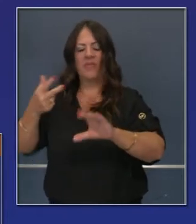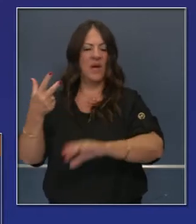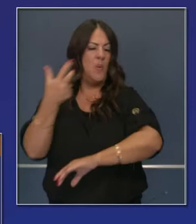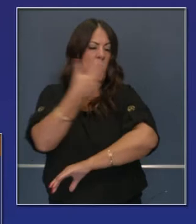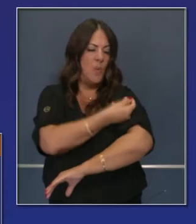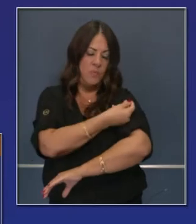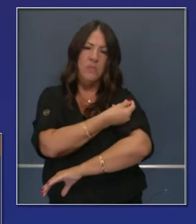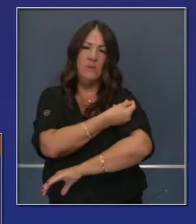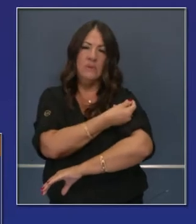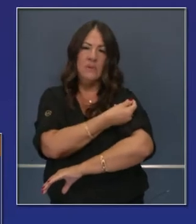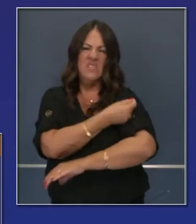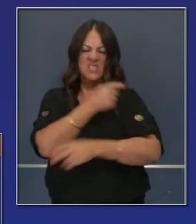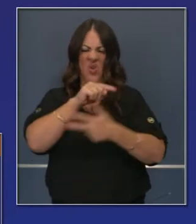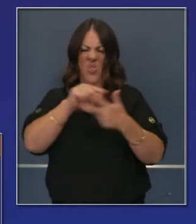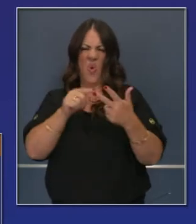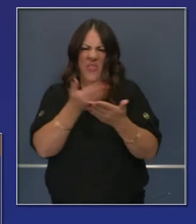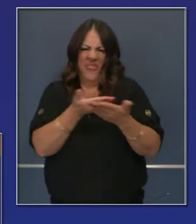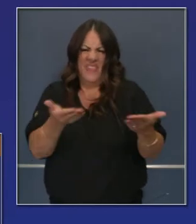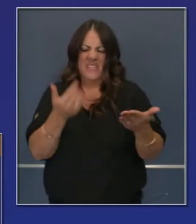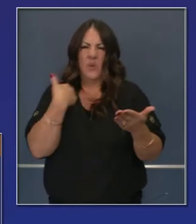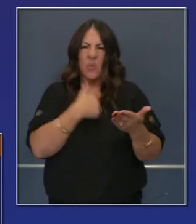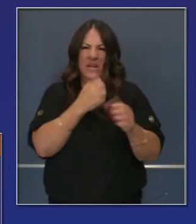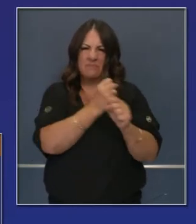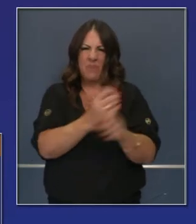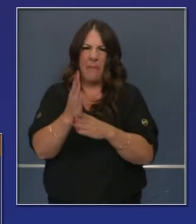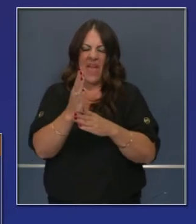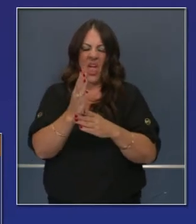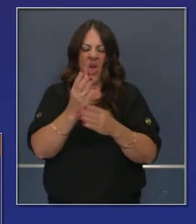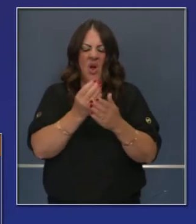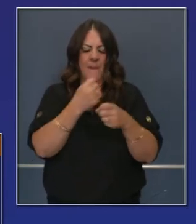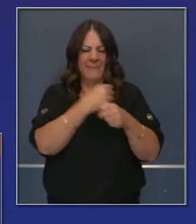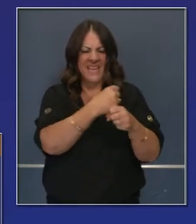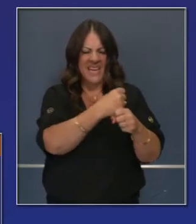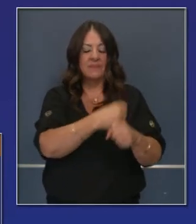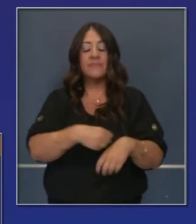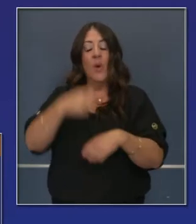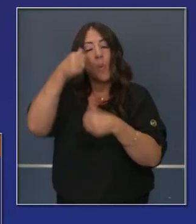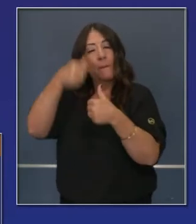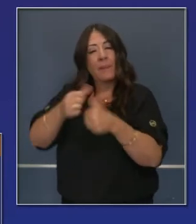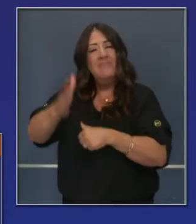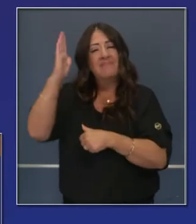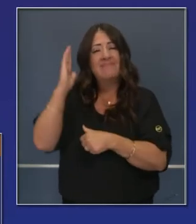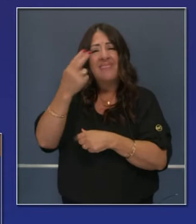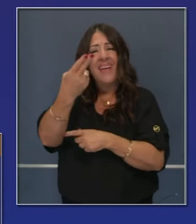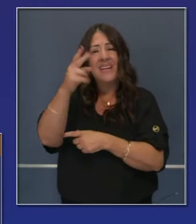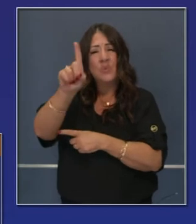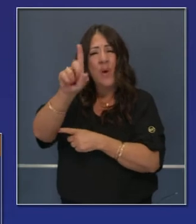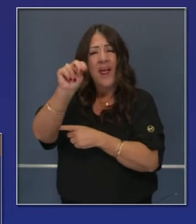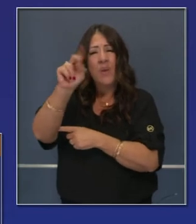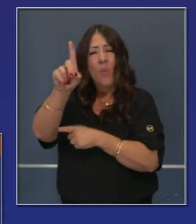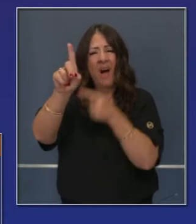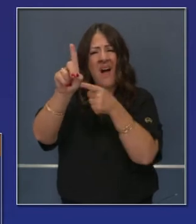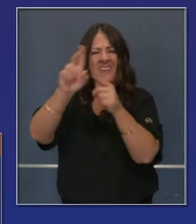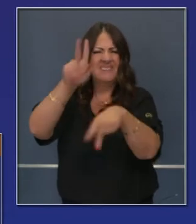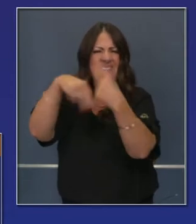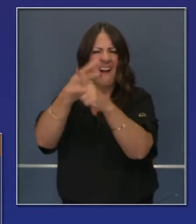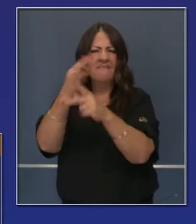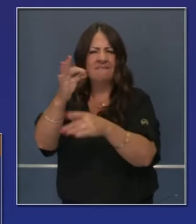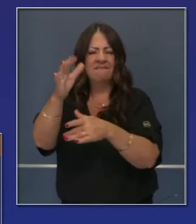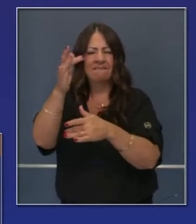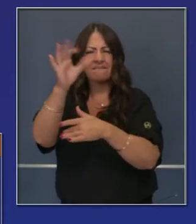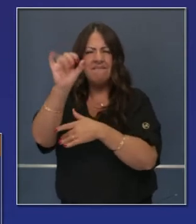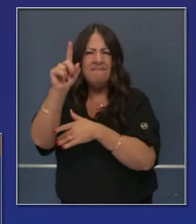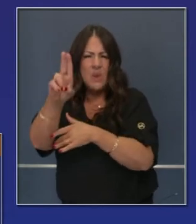de la aplicación de la vacuna en sí. Para darles perspectiva con el EH1N1, no necesariamente